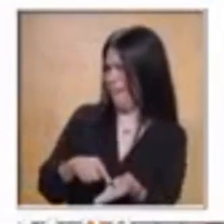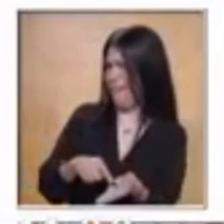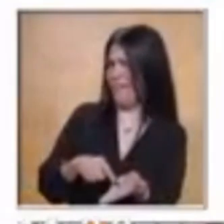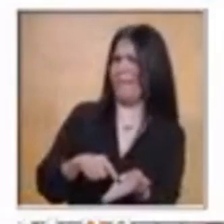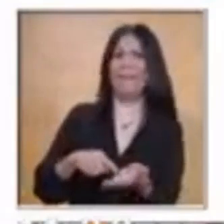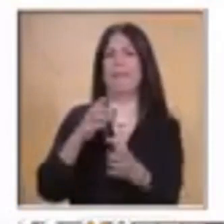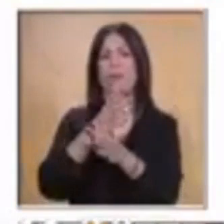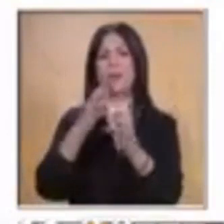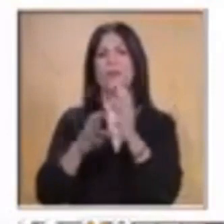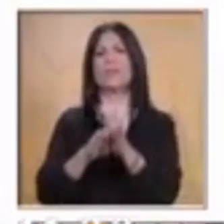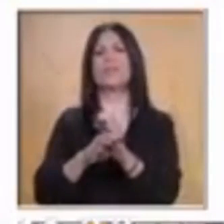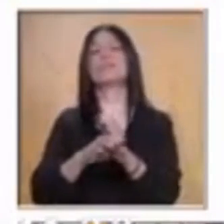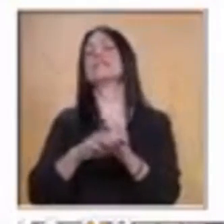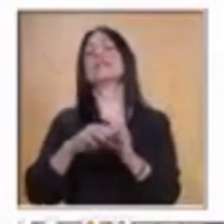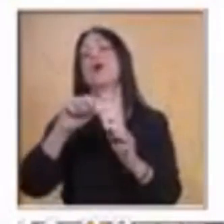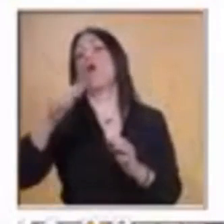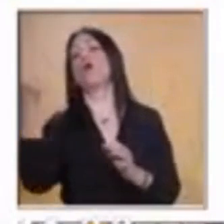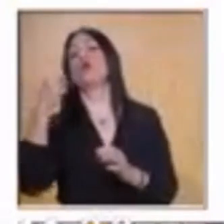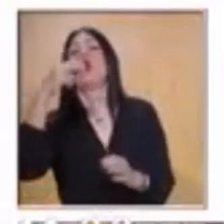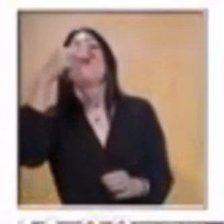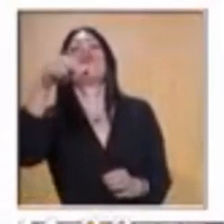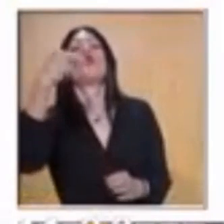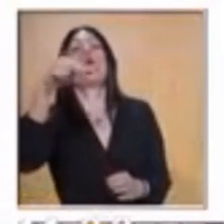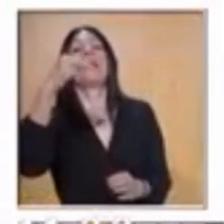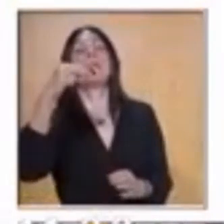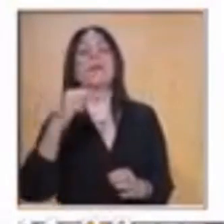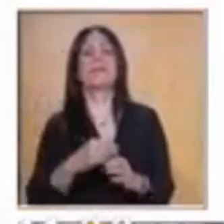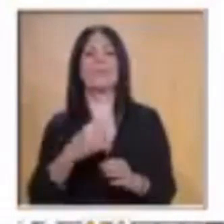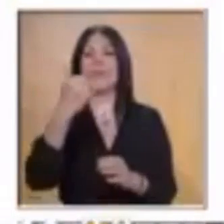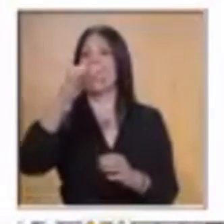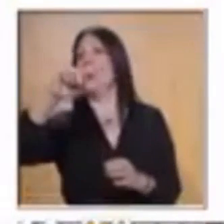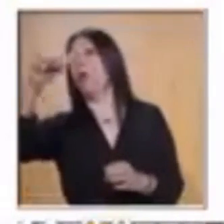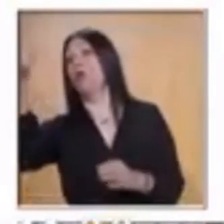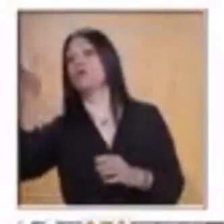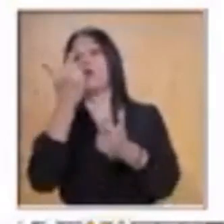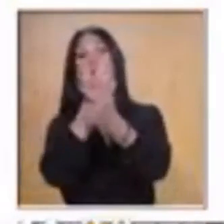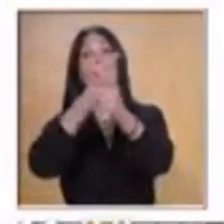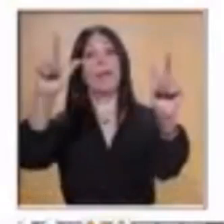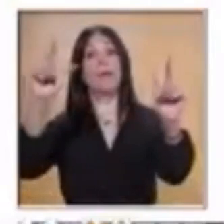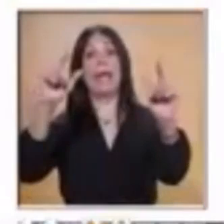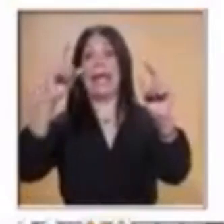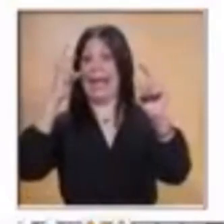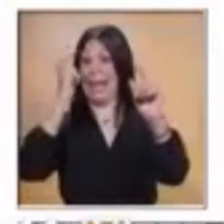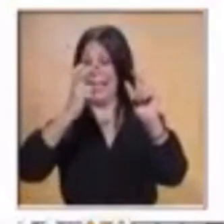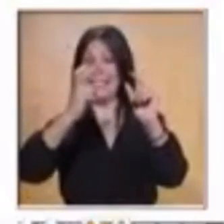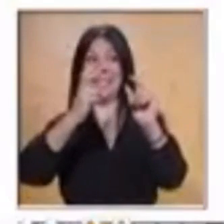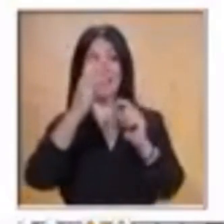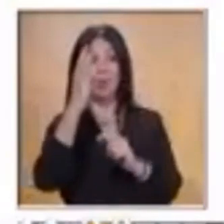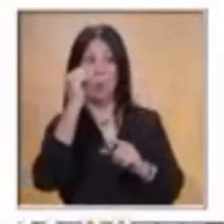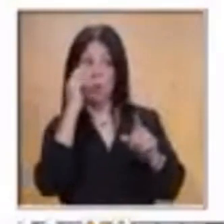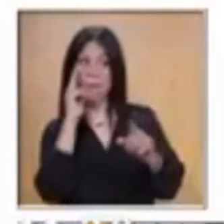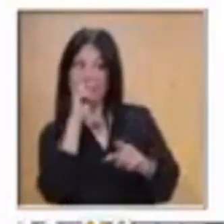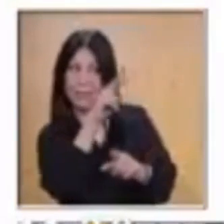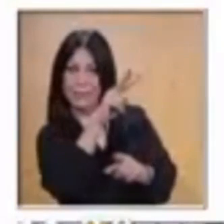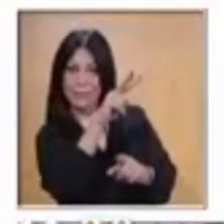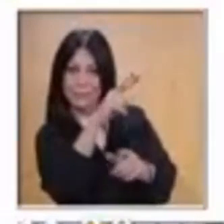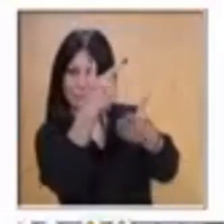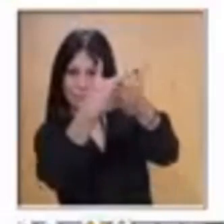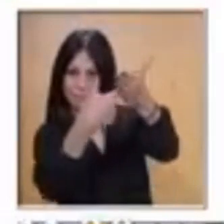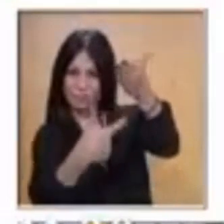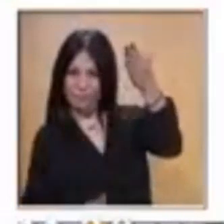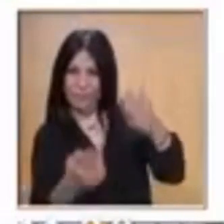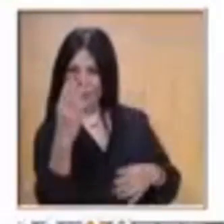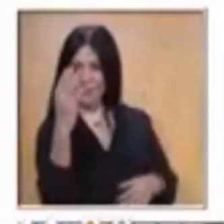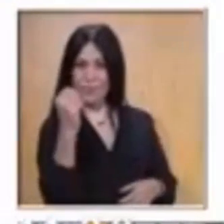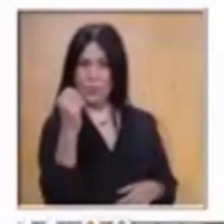Y por último, la palabra libre. Libre. Bueno, esas frases las vamos a colocar en un cuadrito de su